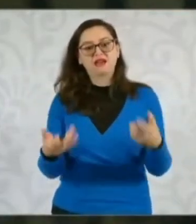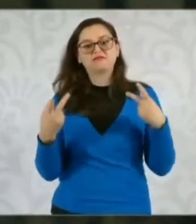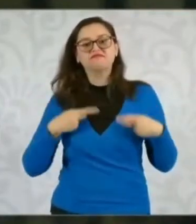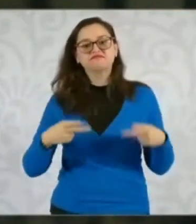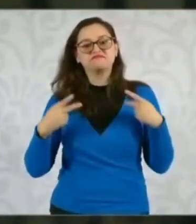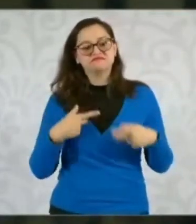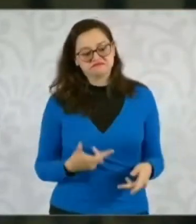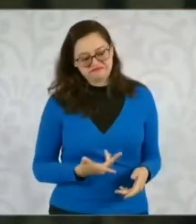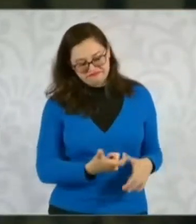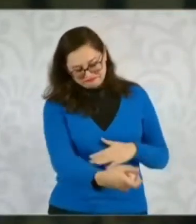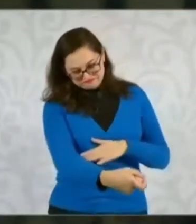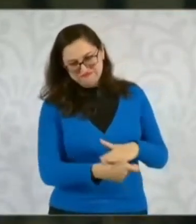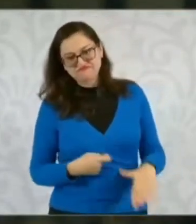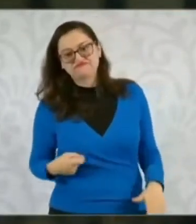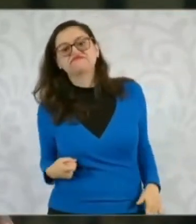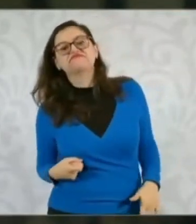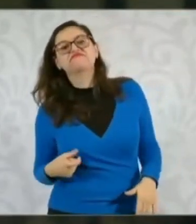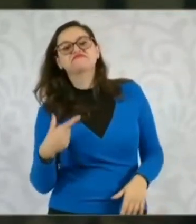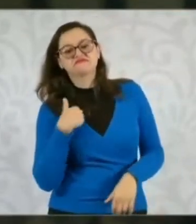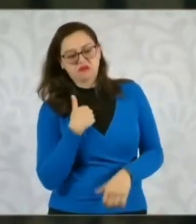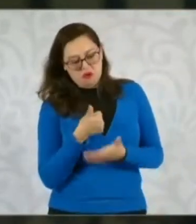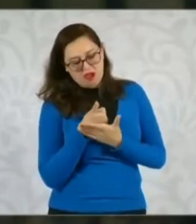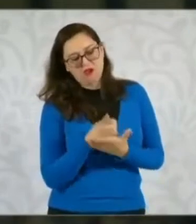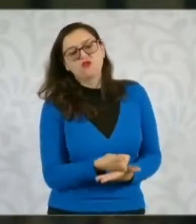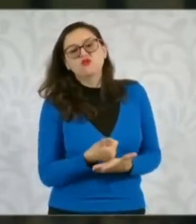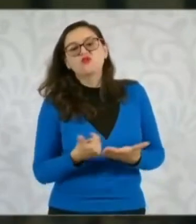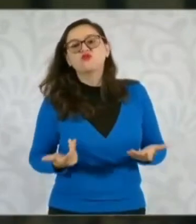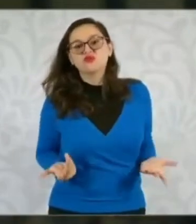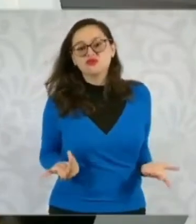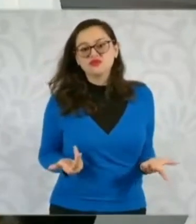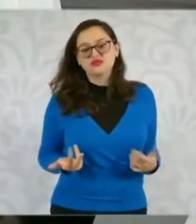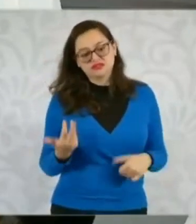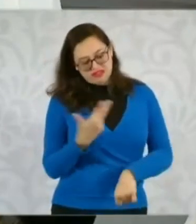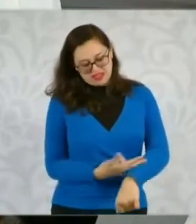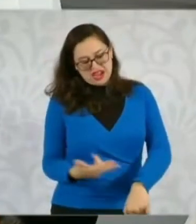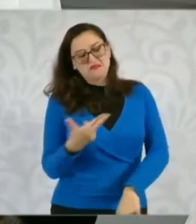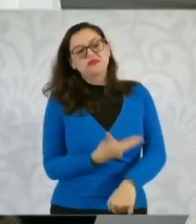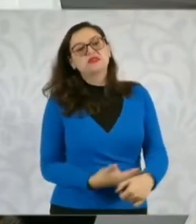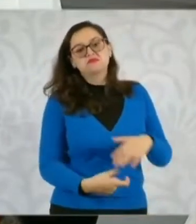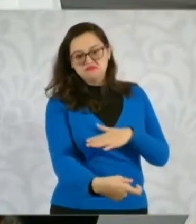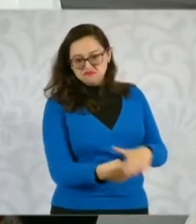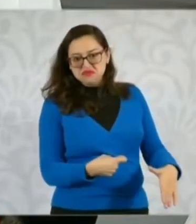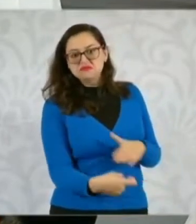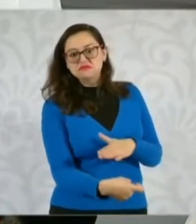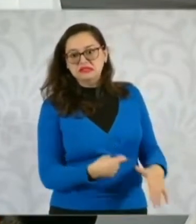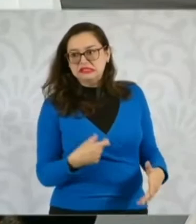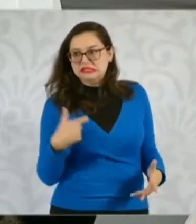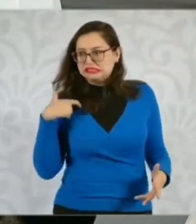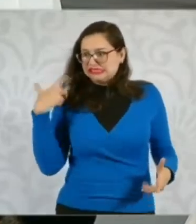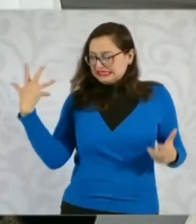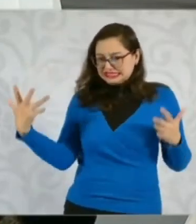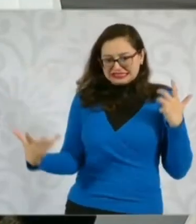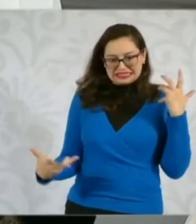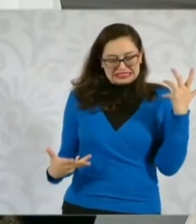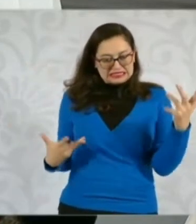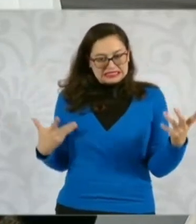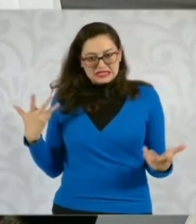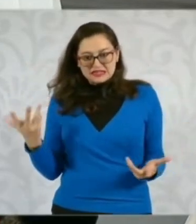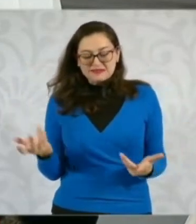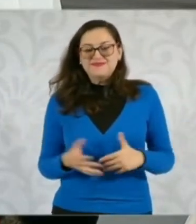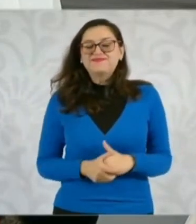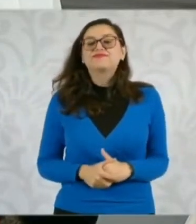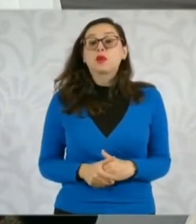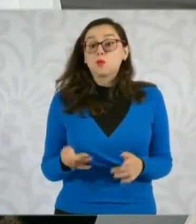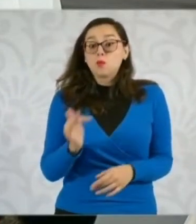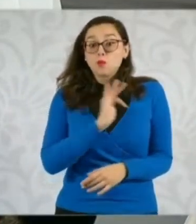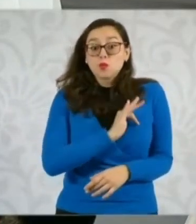nacimiento? Pues te cobro tantos dólares, ¿quieres que te tramite tu credencial elector tantos dólares? Entonces, ellos decían que si su gobierno